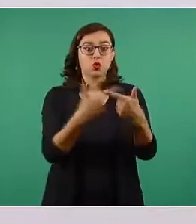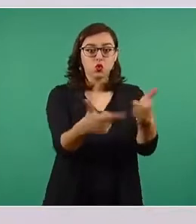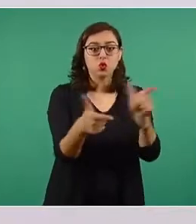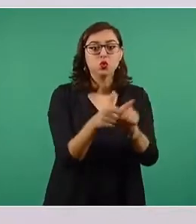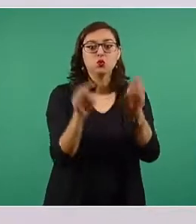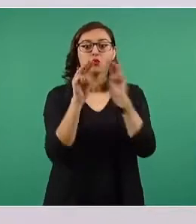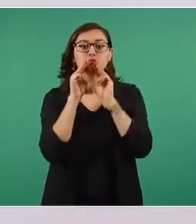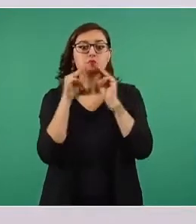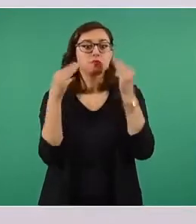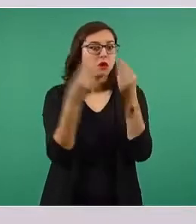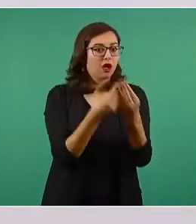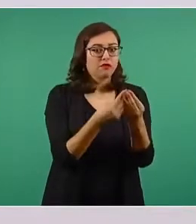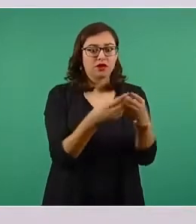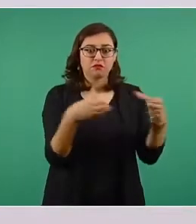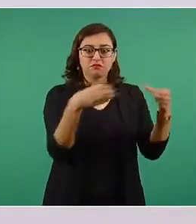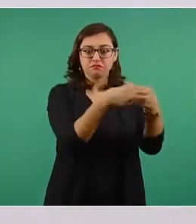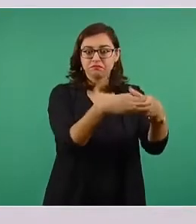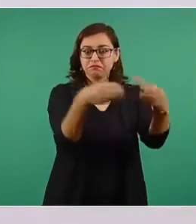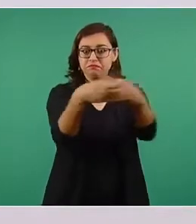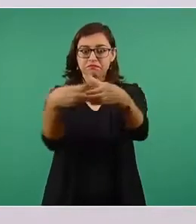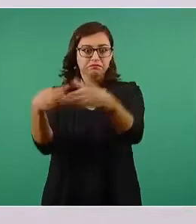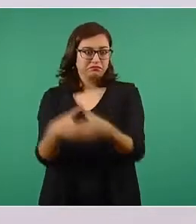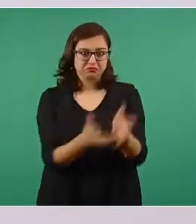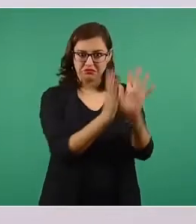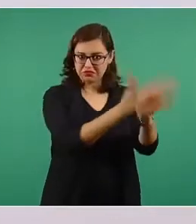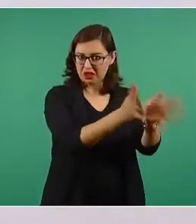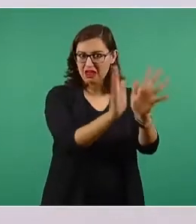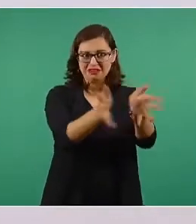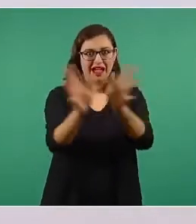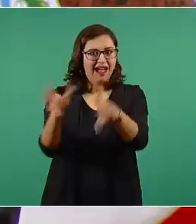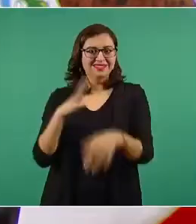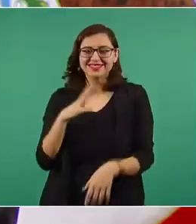grupos delictivos, cuando llegamos.